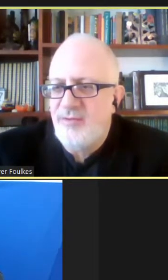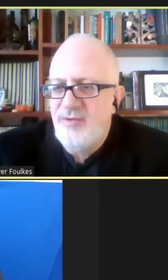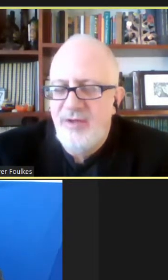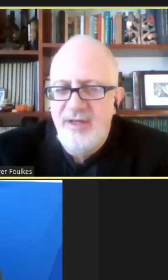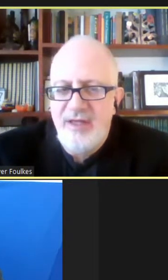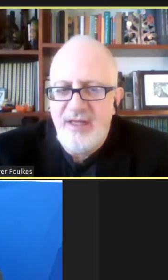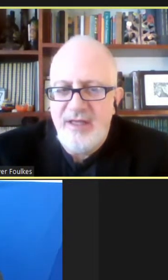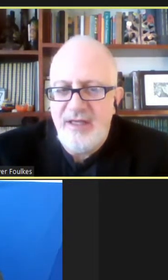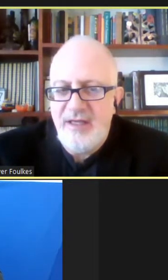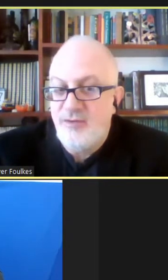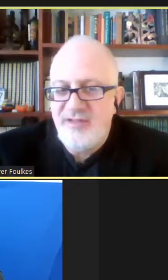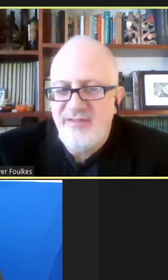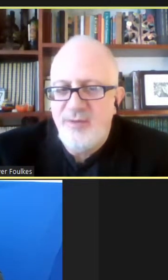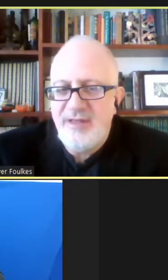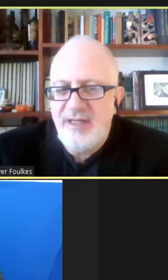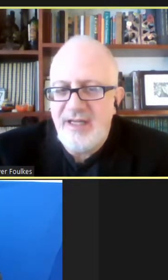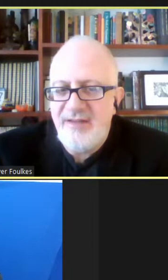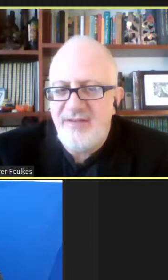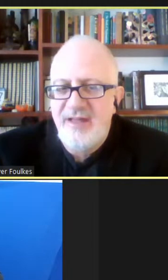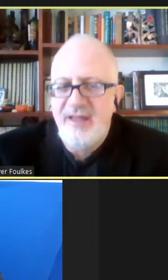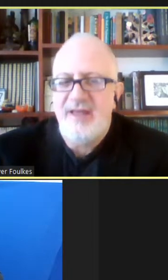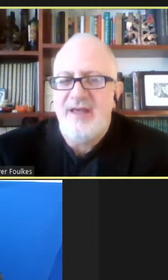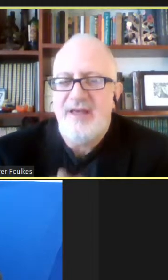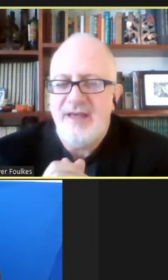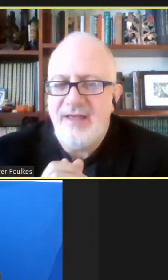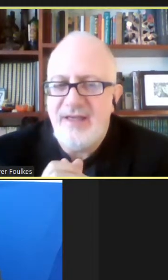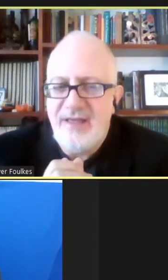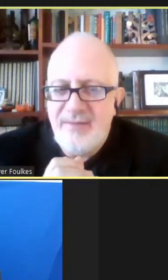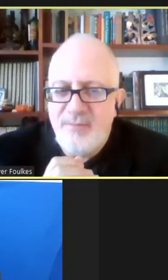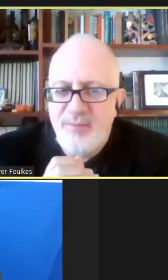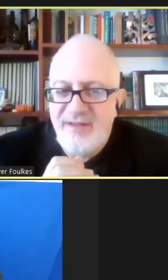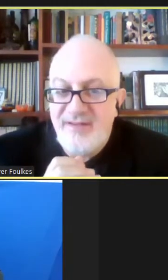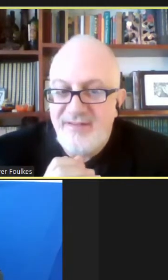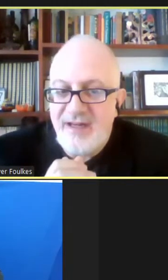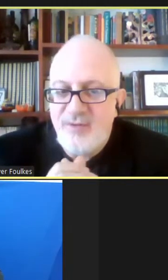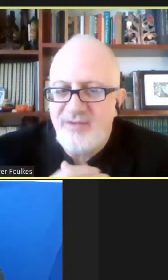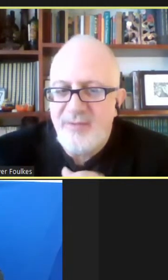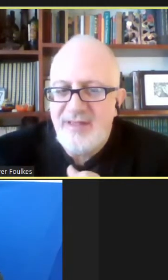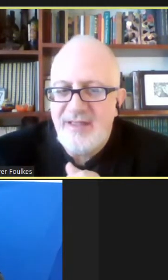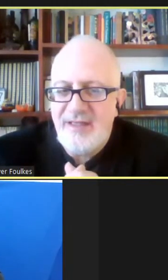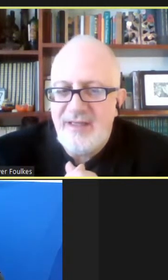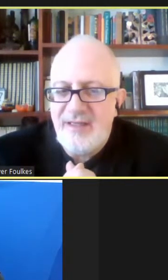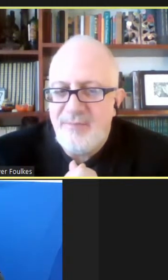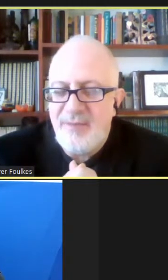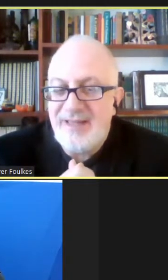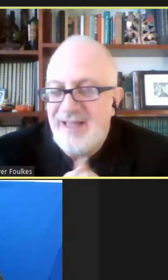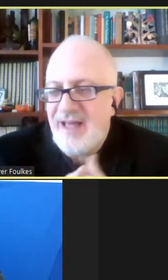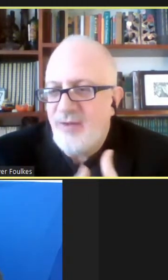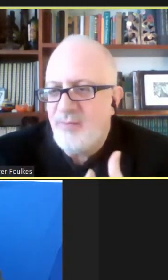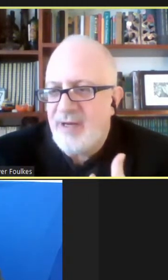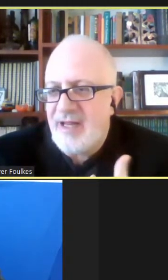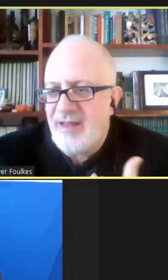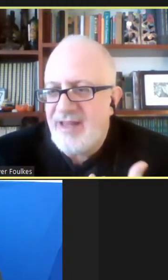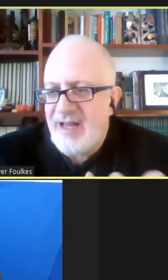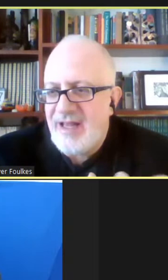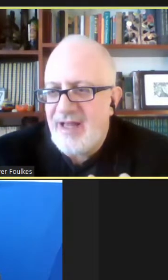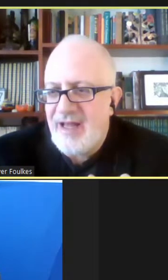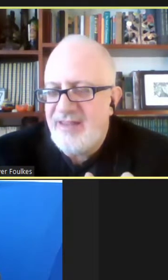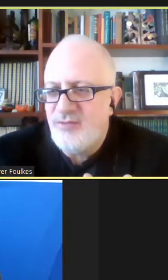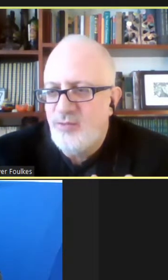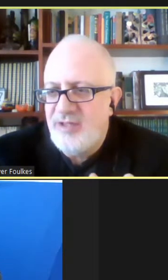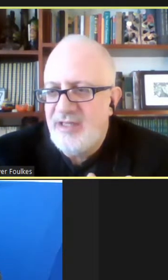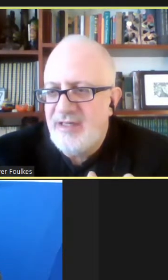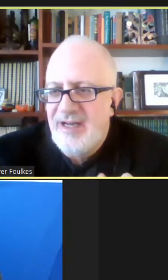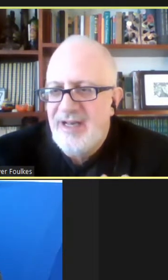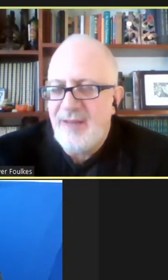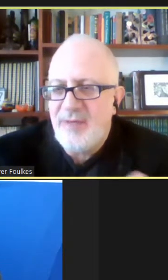pasión y muchísimo interés pues está justamente planteado para dar a